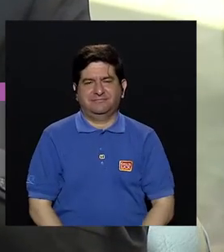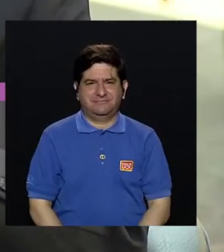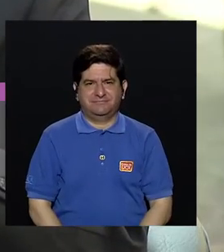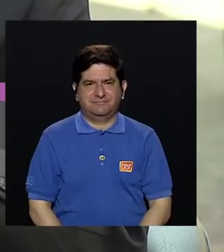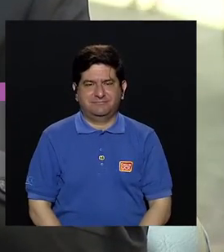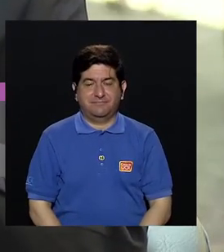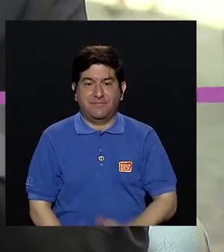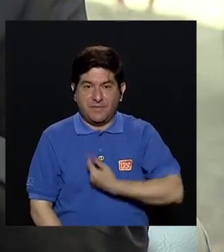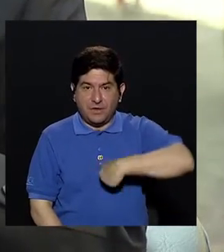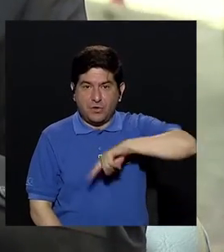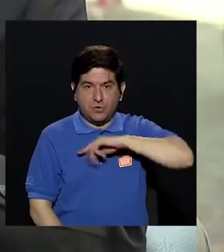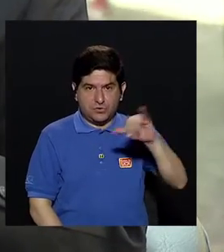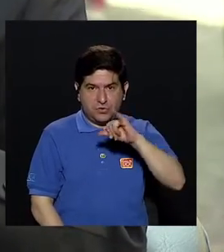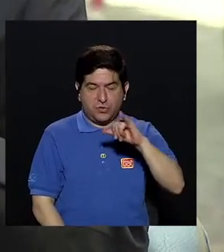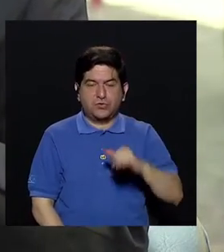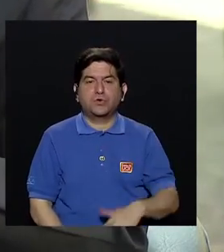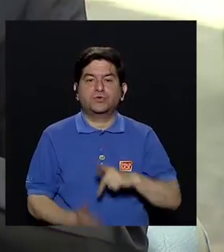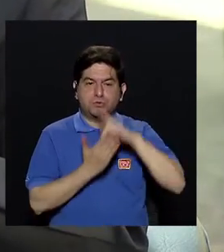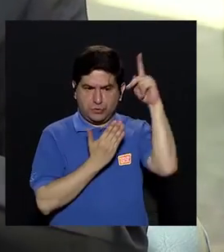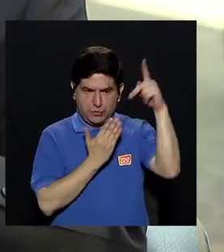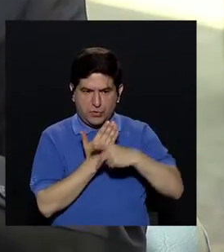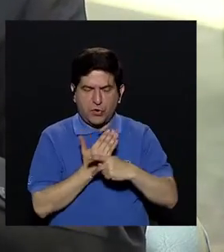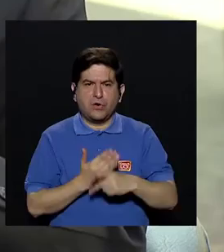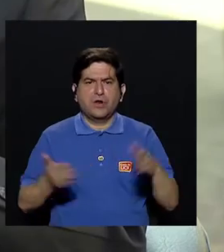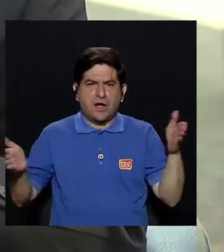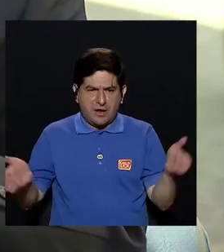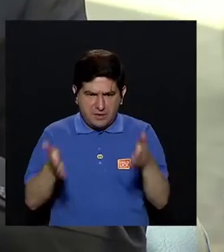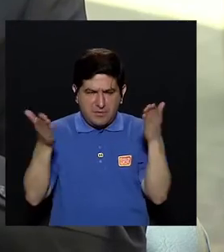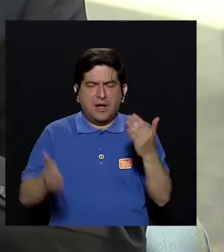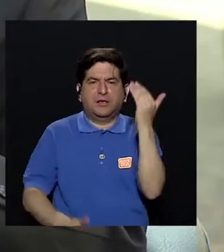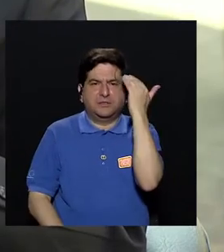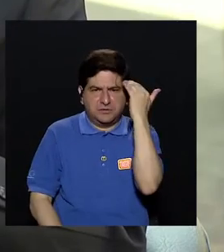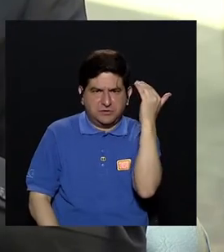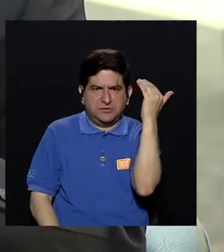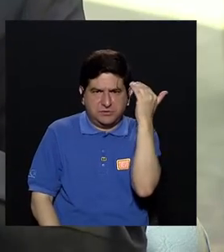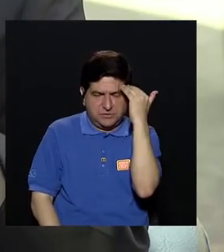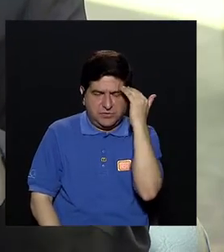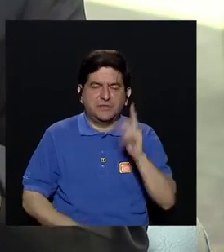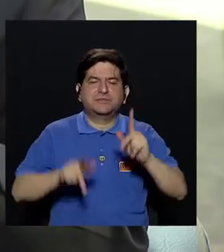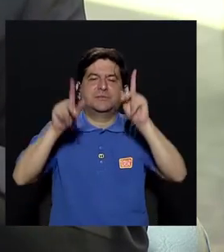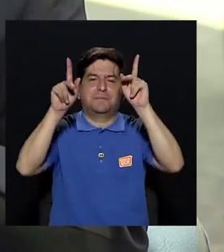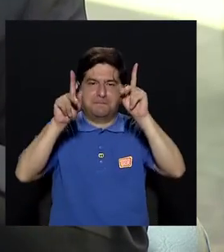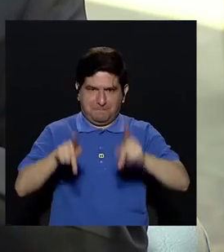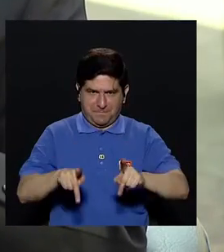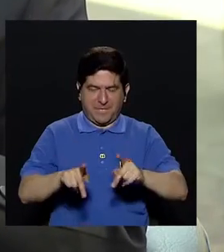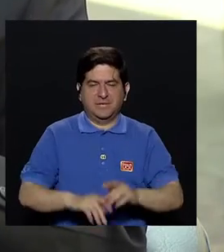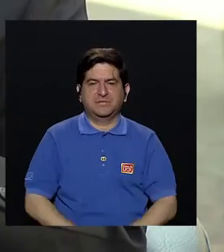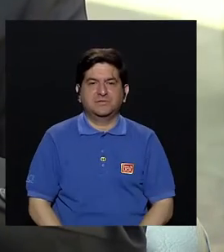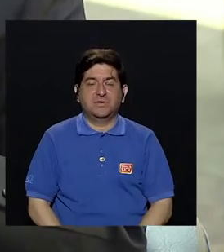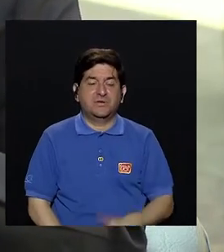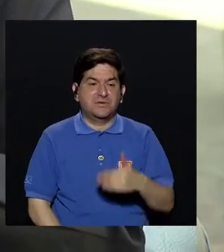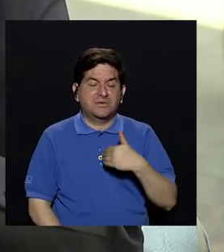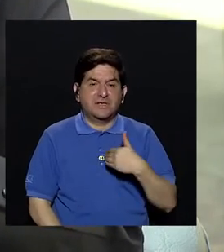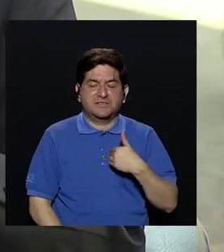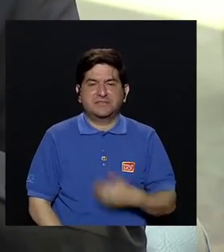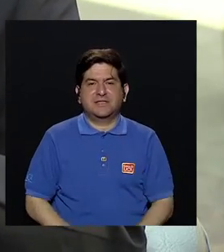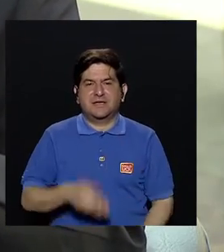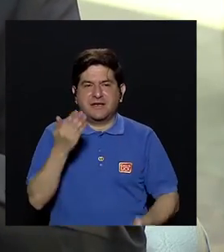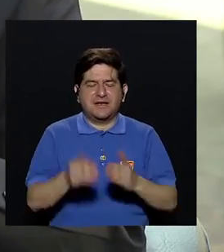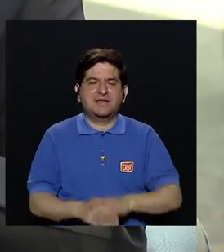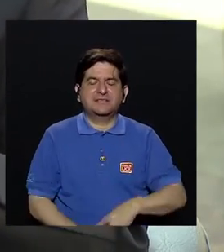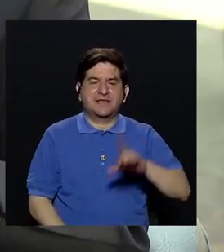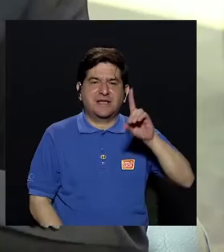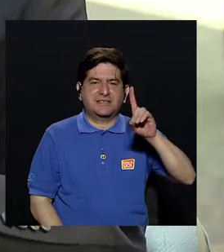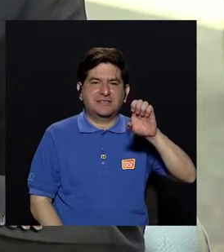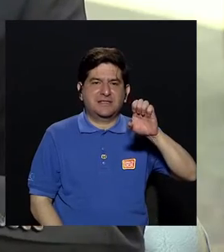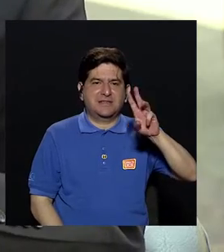tenemos también un programa de estimulación cognitiva para personas que tengan demencia